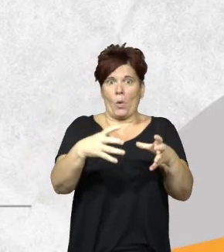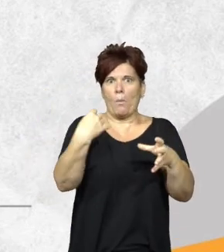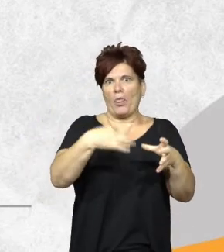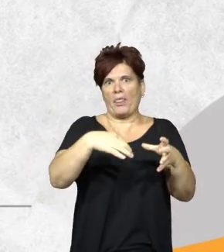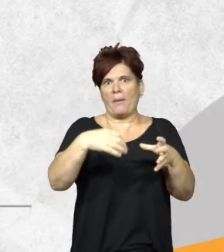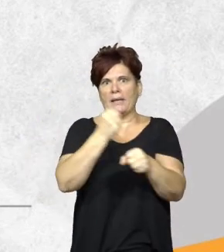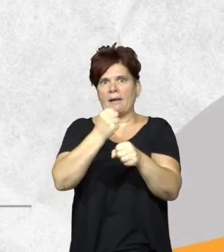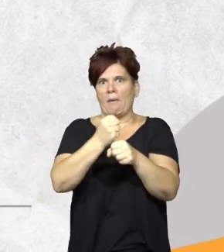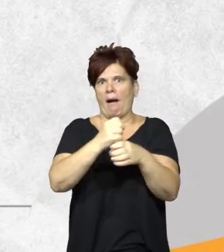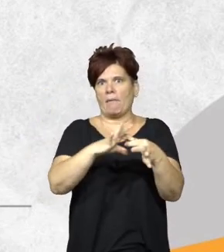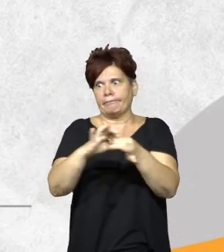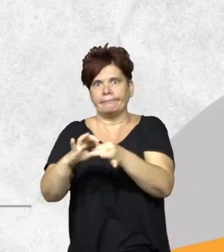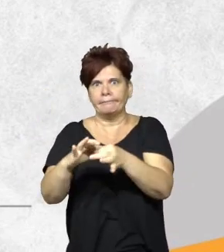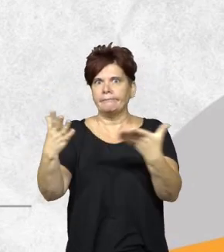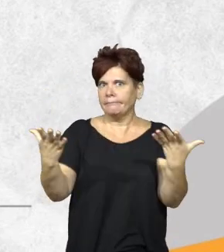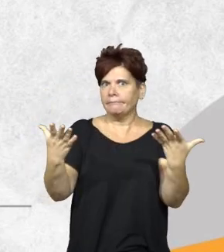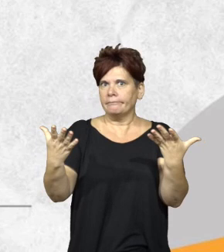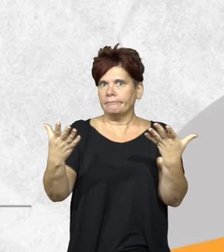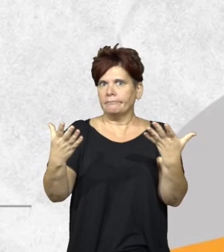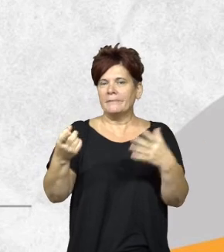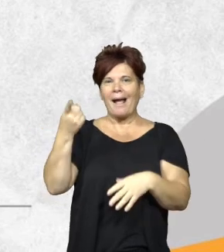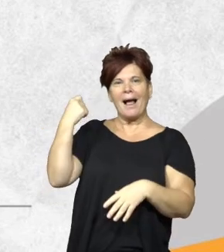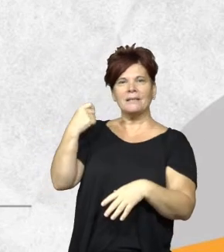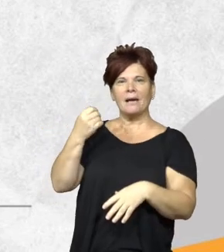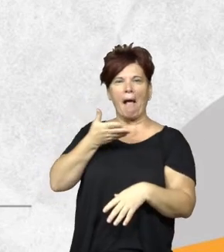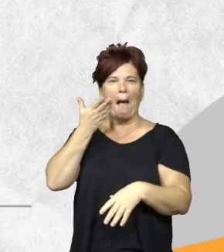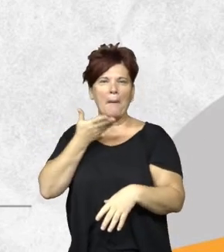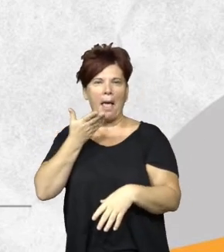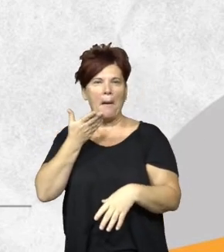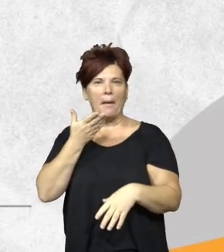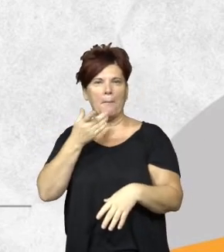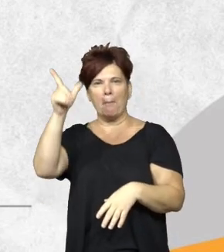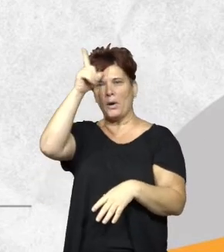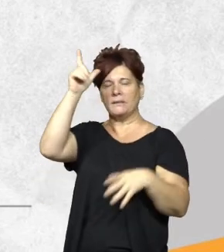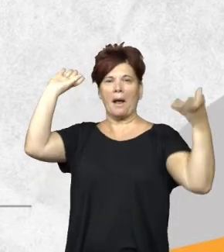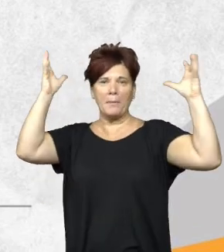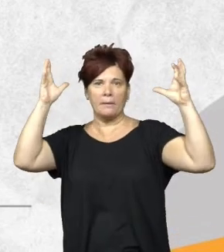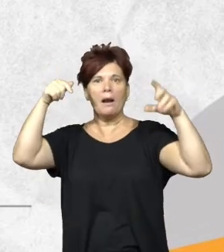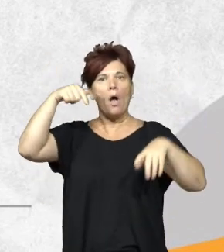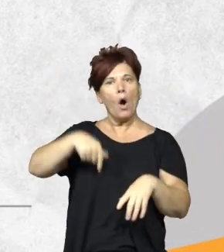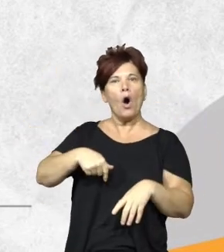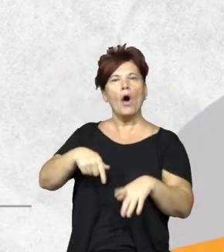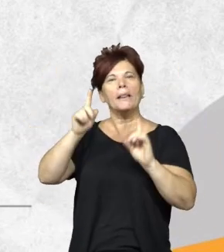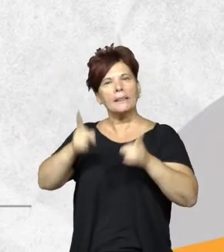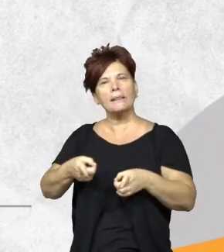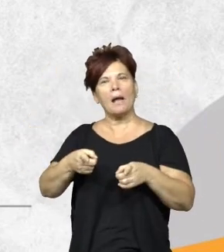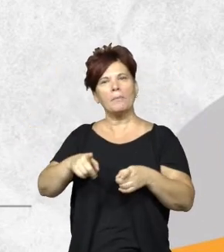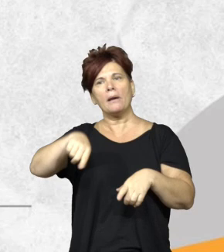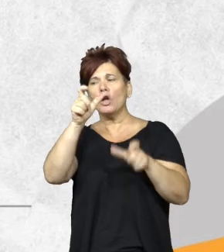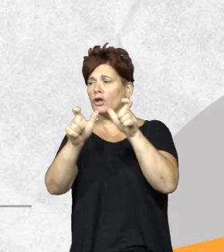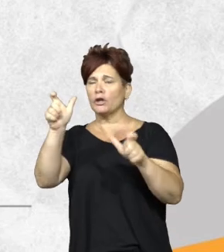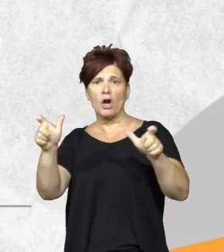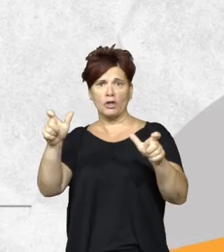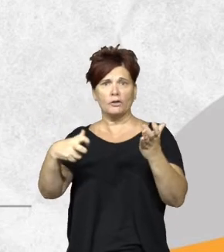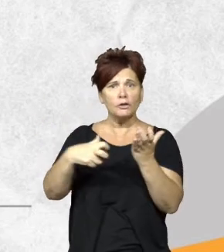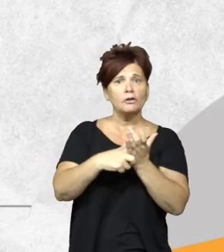eso que también y lo que hablaban ayer en la policía mental hoy en la policía militar y el resto de los fiscalizadores